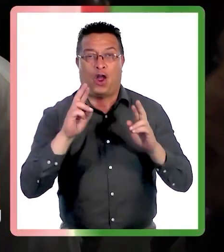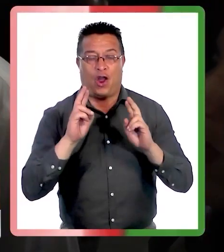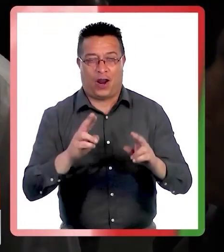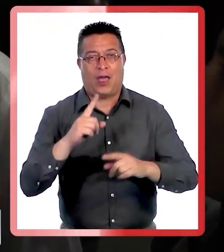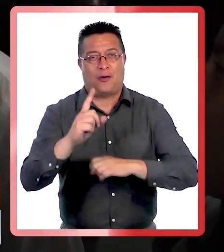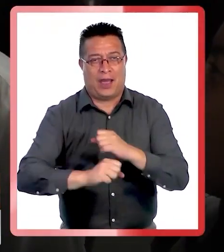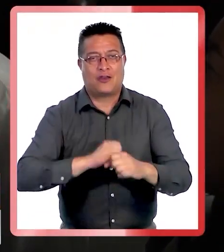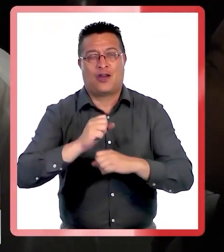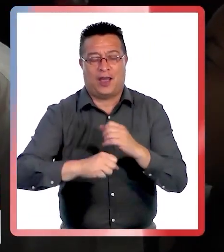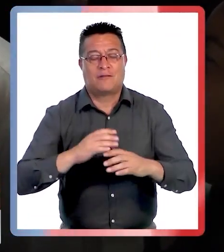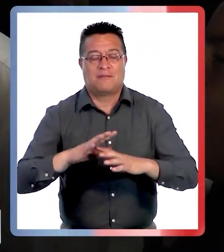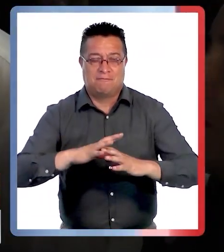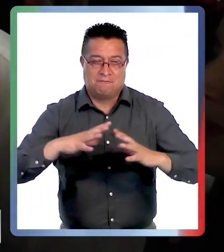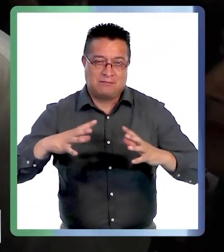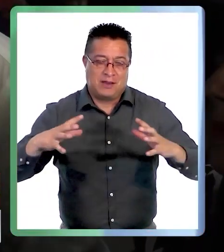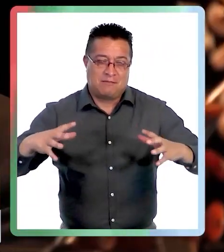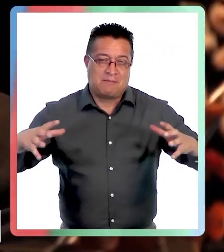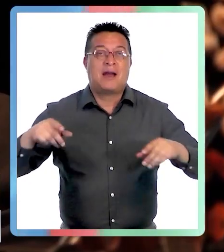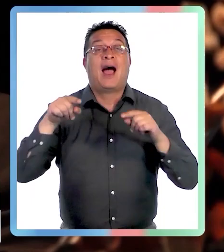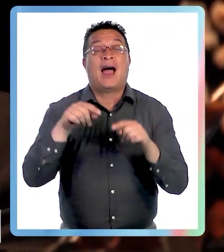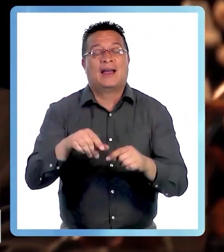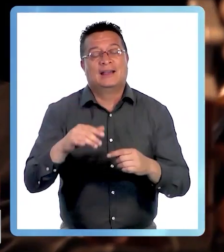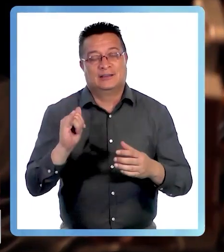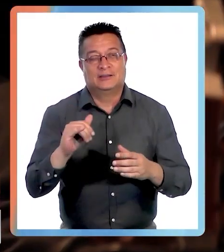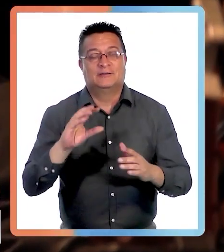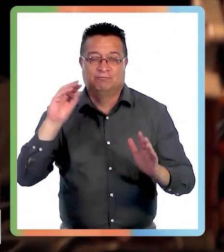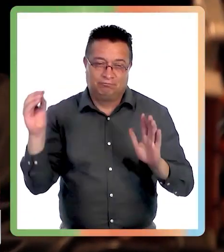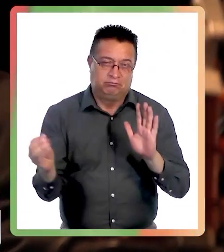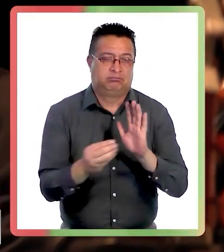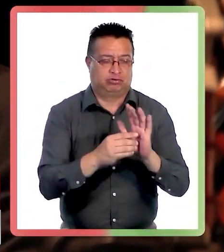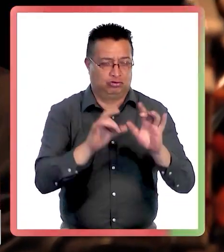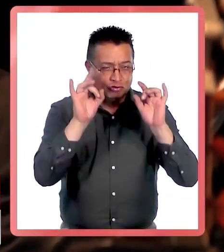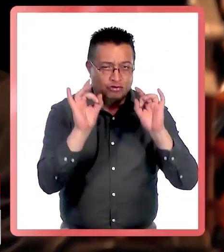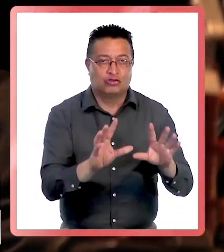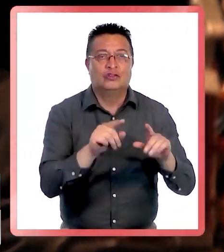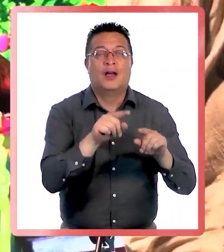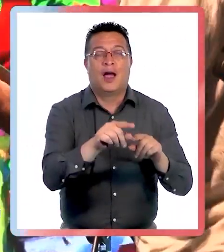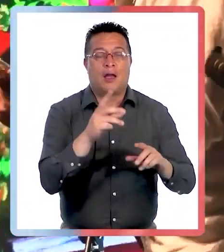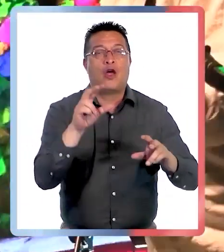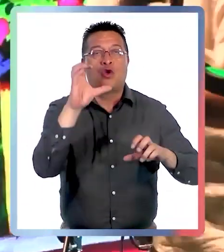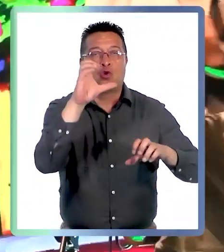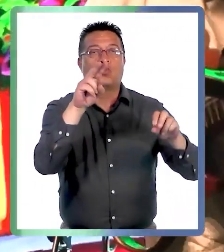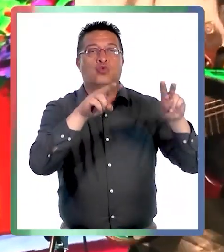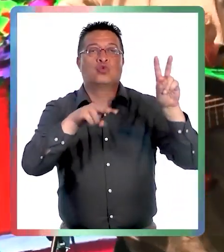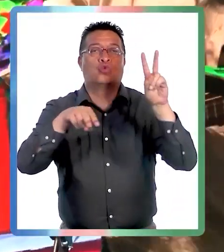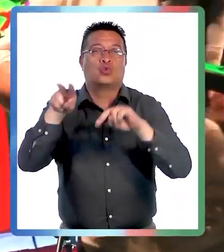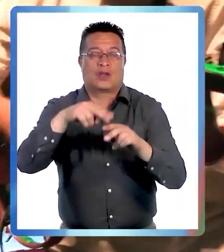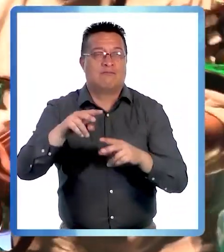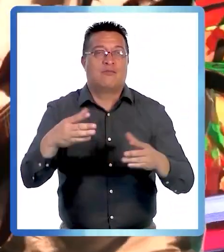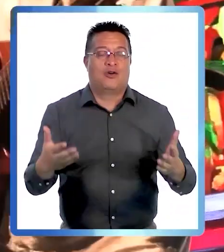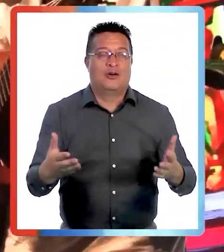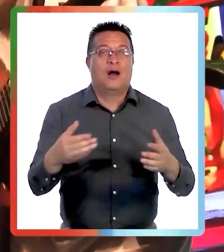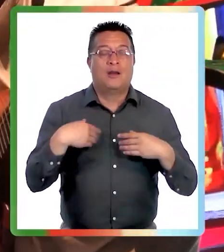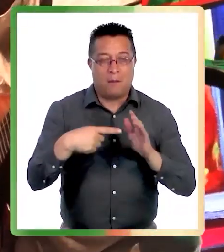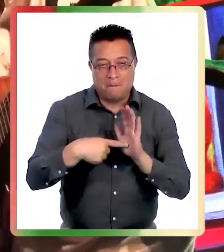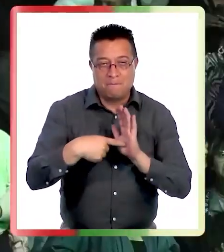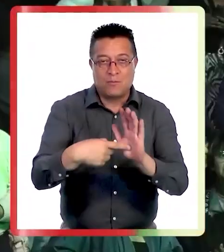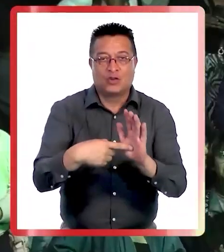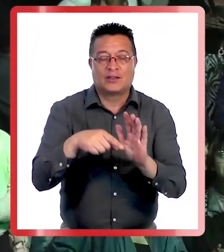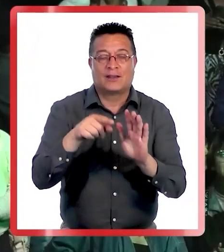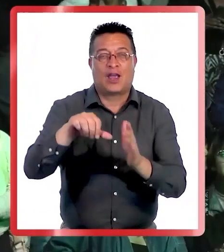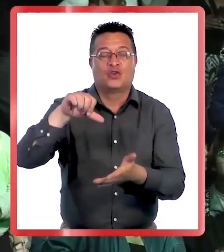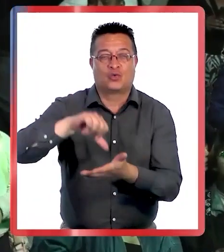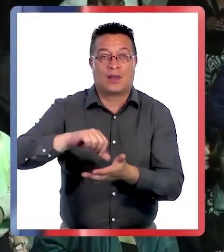agarrando cada vez más fuerza y que se vaya instalando como una forma también de hacer turismo, también de mostrar la ciudad